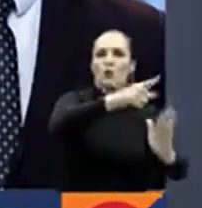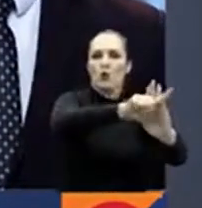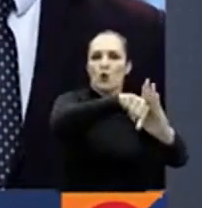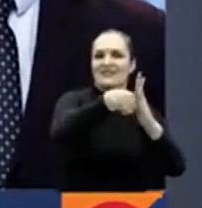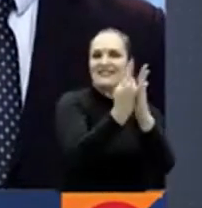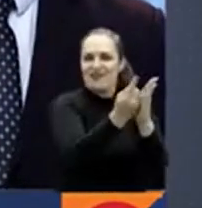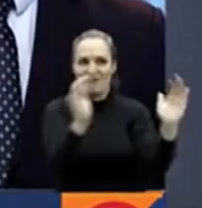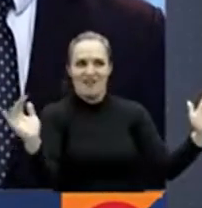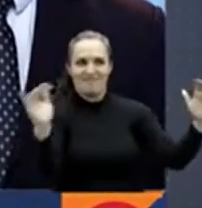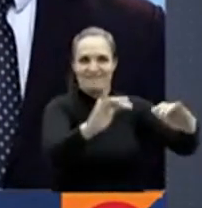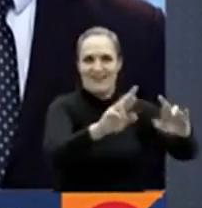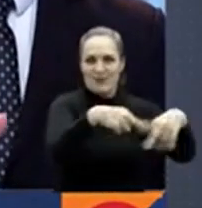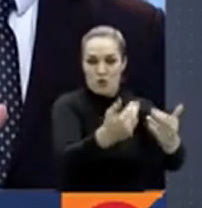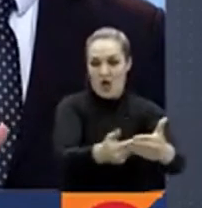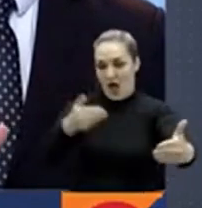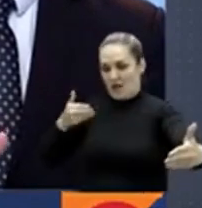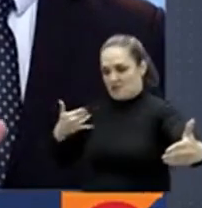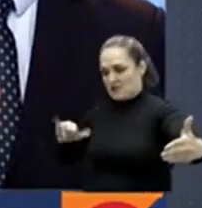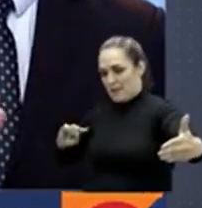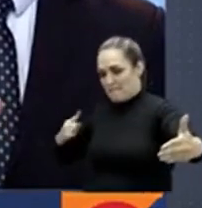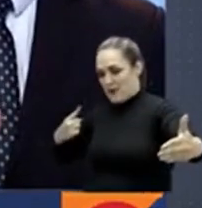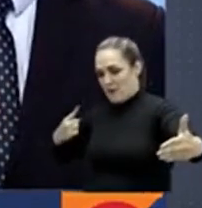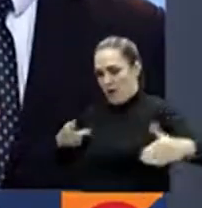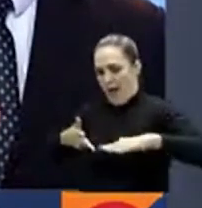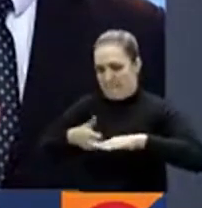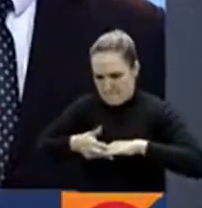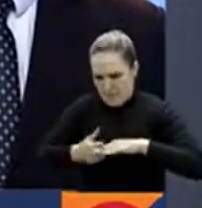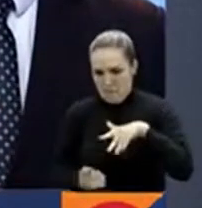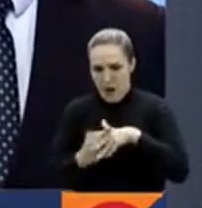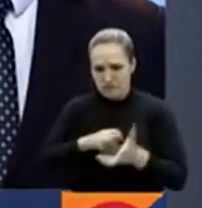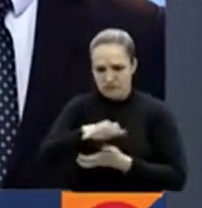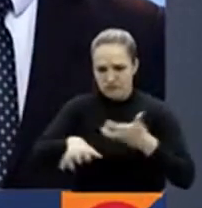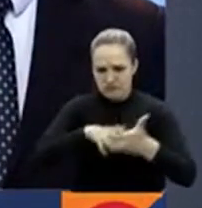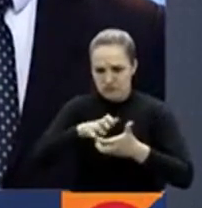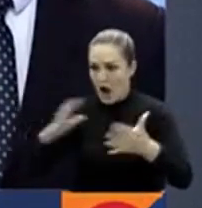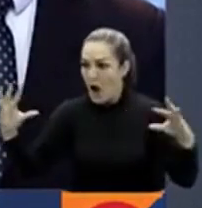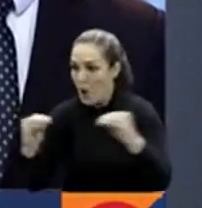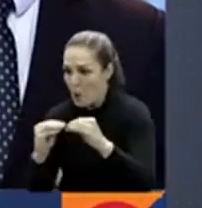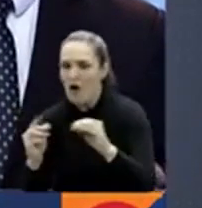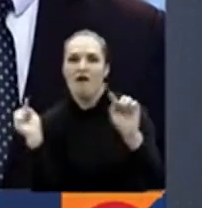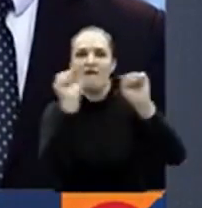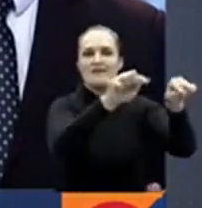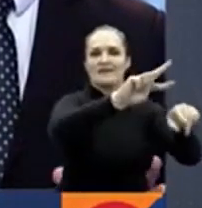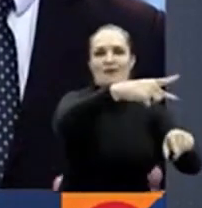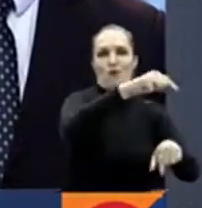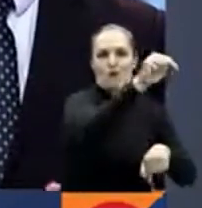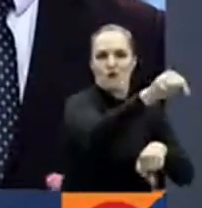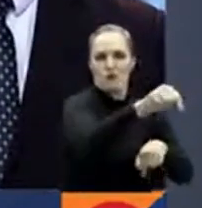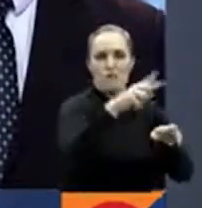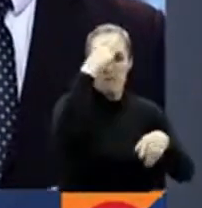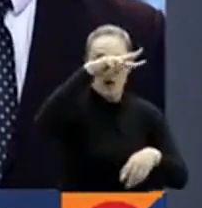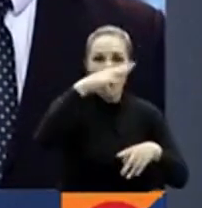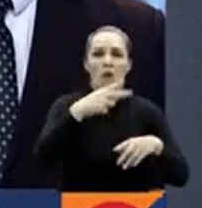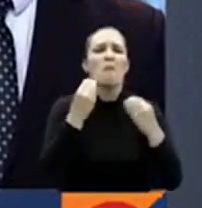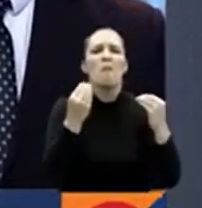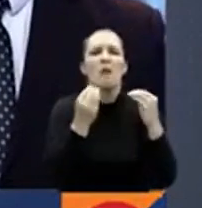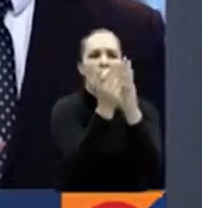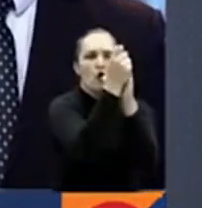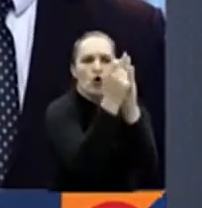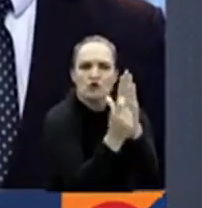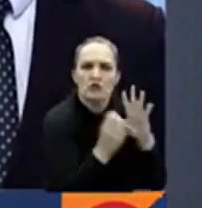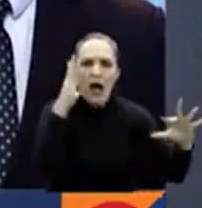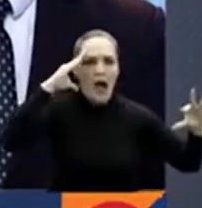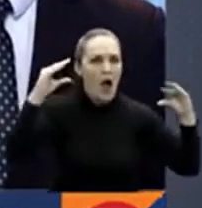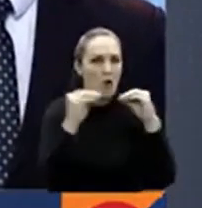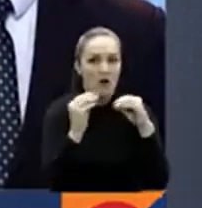las negociaciones. Sin duda alguna, Carlos y televidentes, el tema principal en esta parte del proceso será definir las condiciones para lograr un cese al fuego